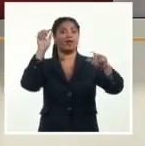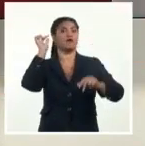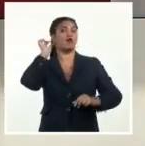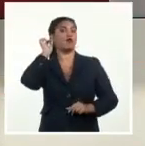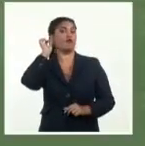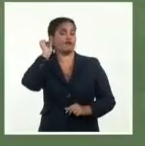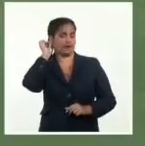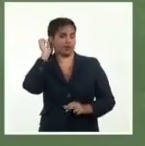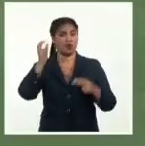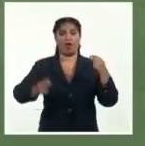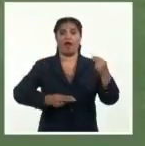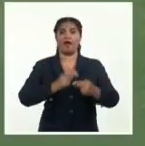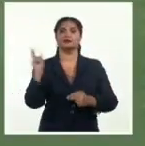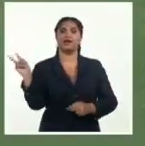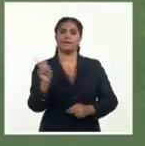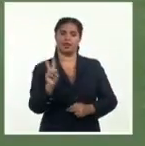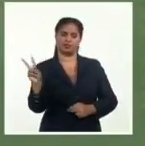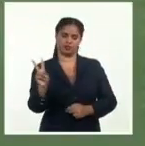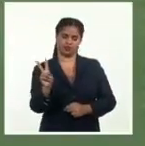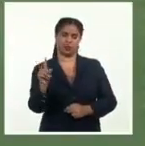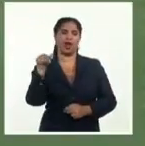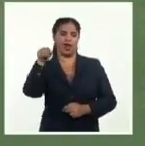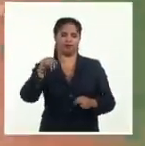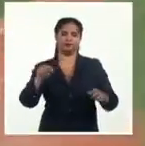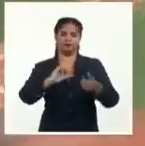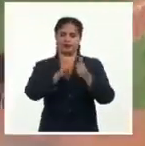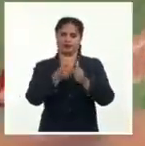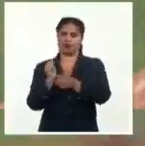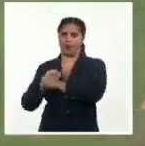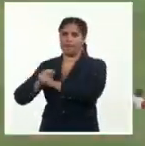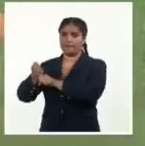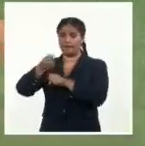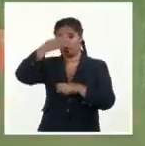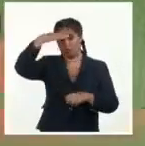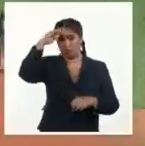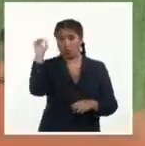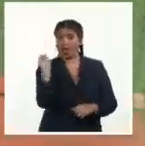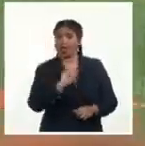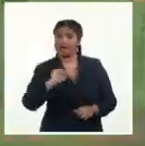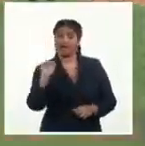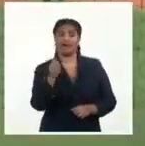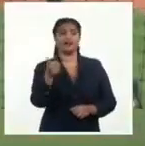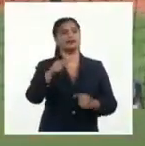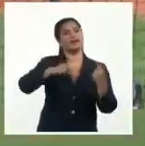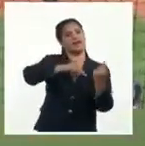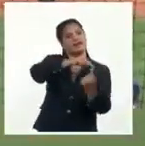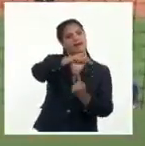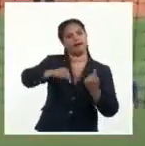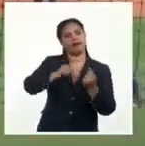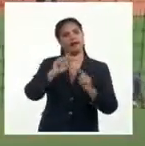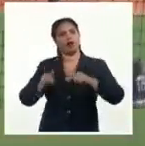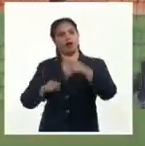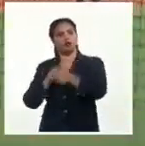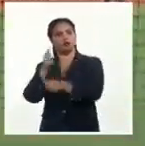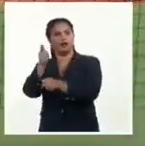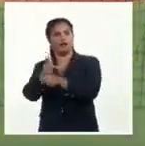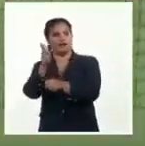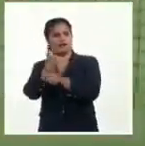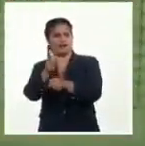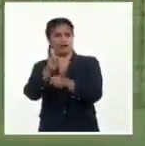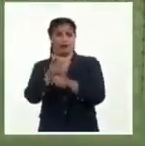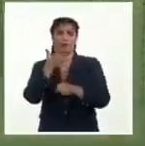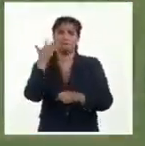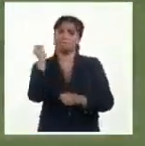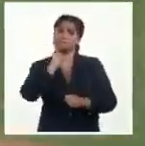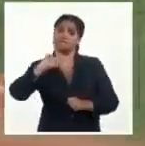Venezuela. Nuestro equipo triunfó en horas de la mañana 10 carreras por 2 ante Nicaragua, con buena actuación monticular de Janet Cruz,